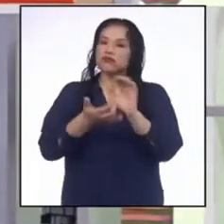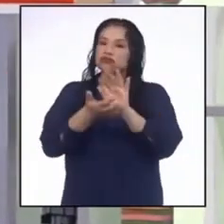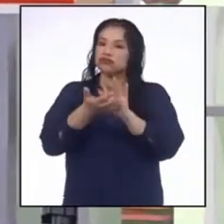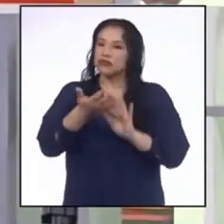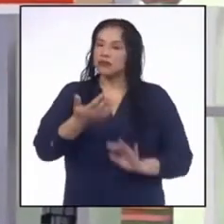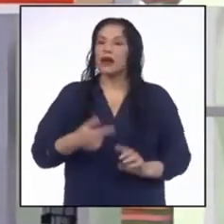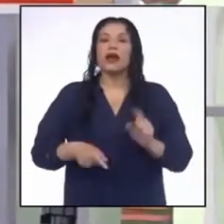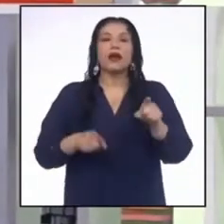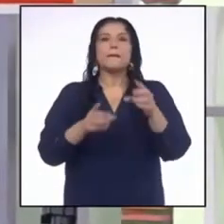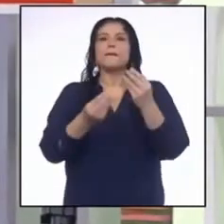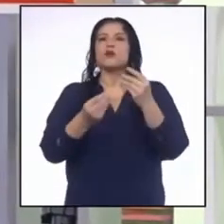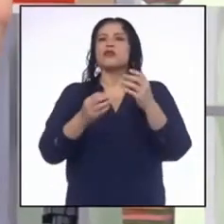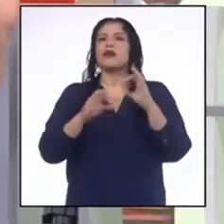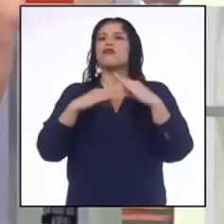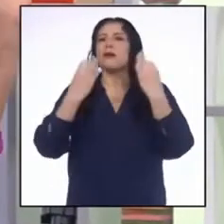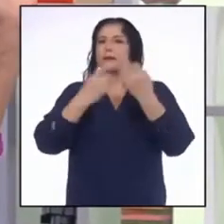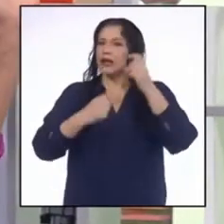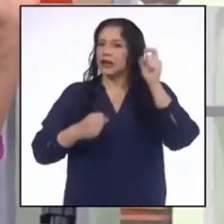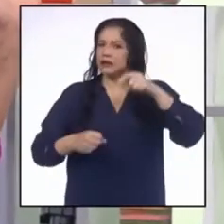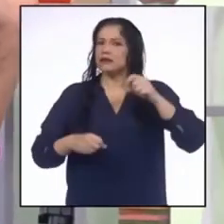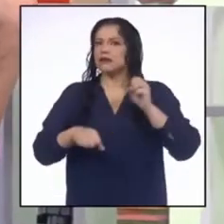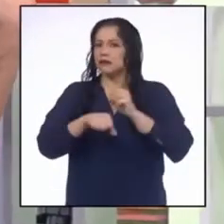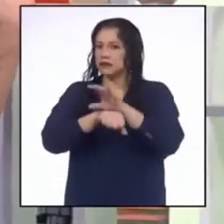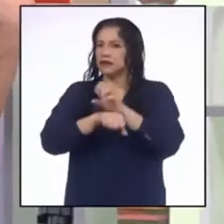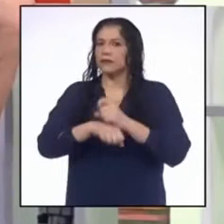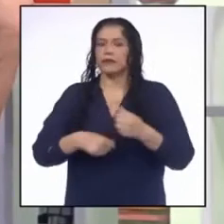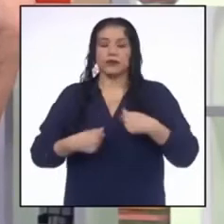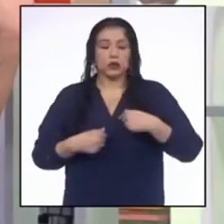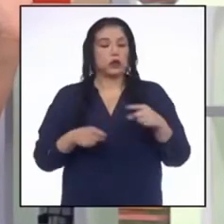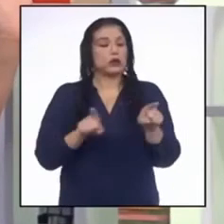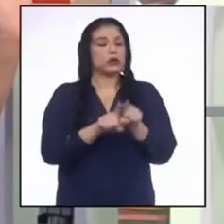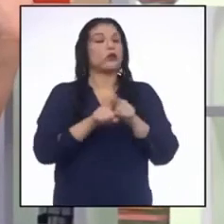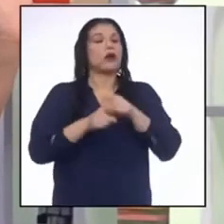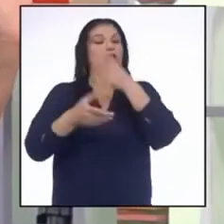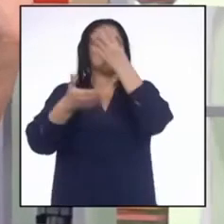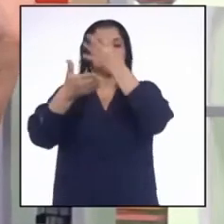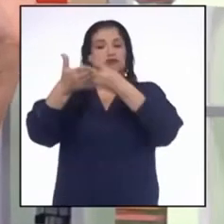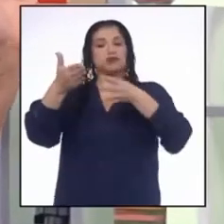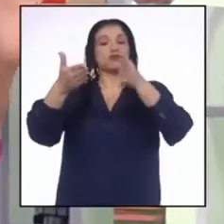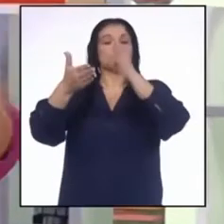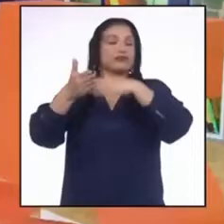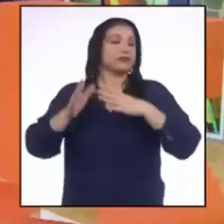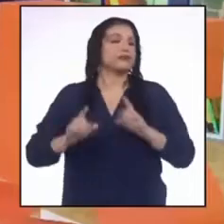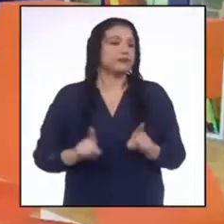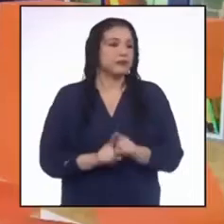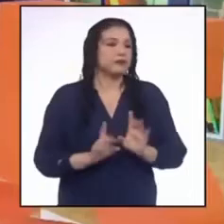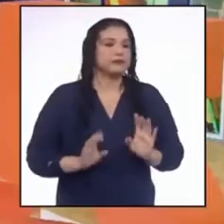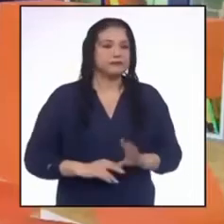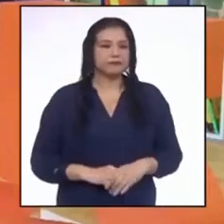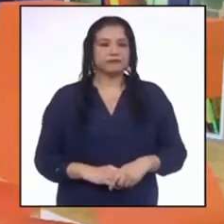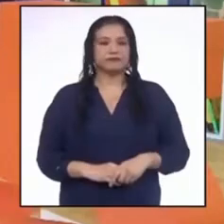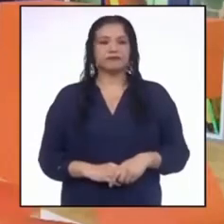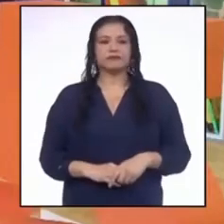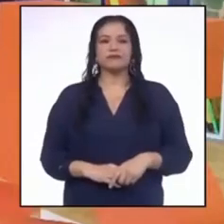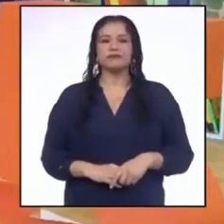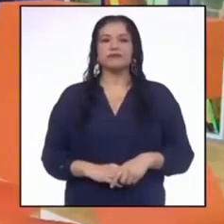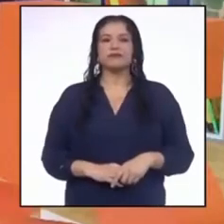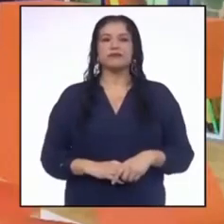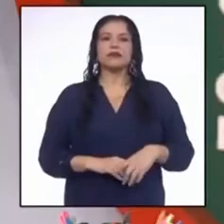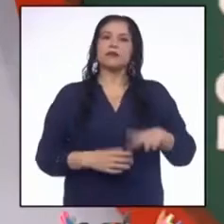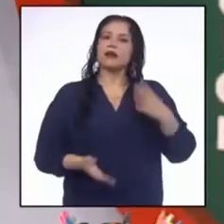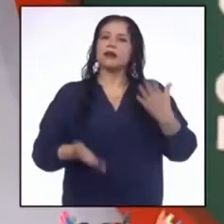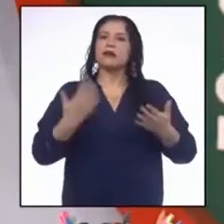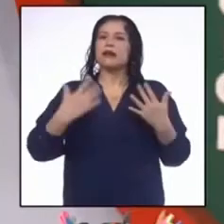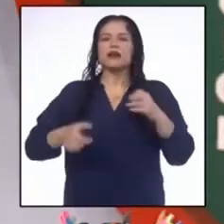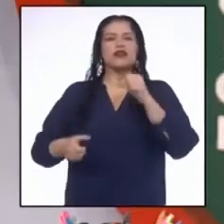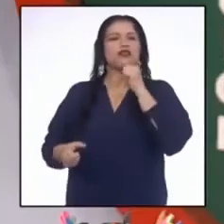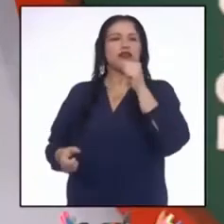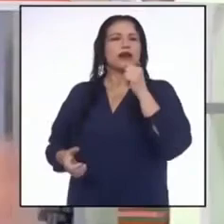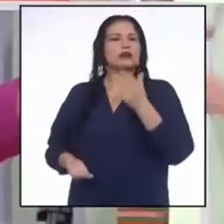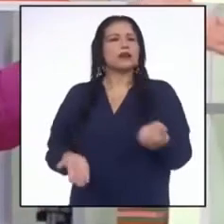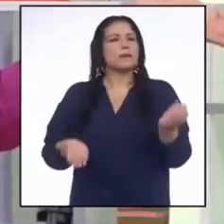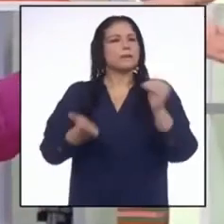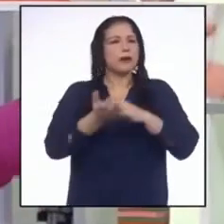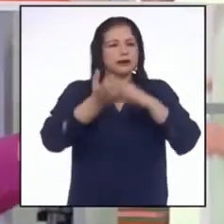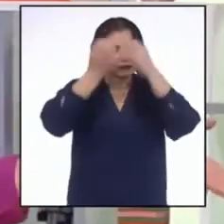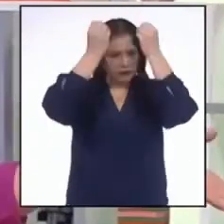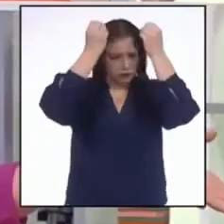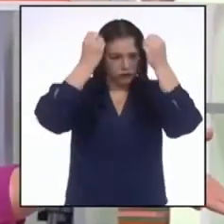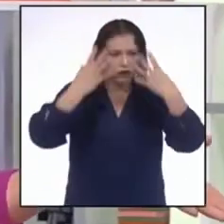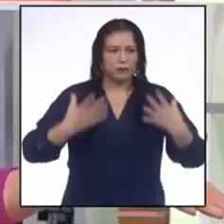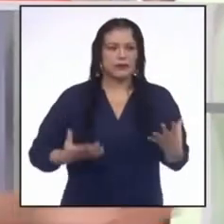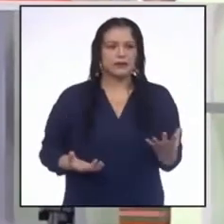están necesitando. Yo también debería hacer mi horario, así como el tuyo, Junior, ¿ah? Pero, Estef, yo creo que nos hace falta más información.